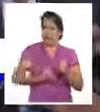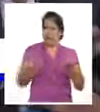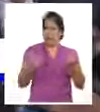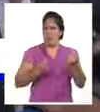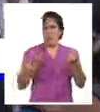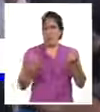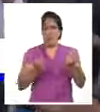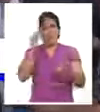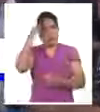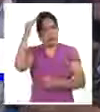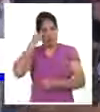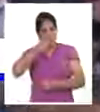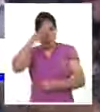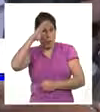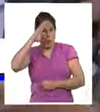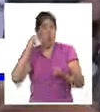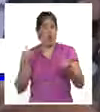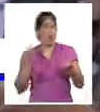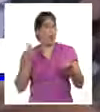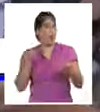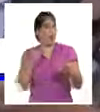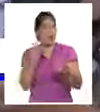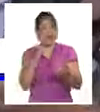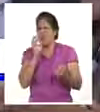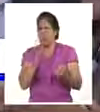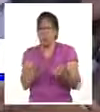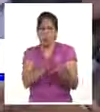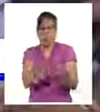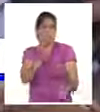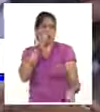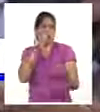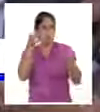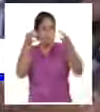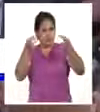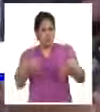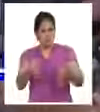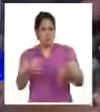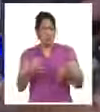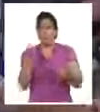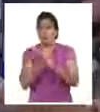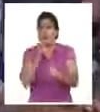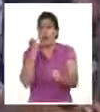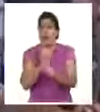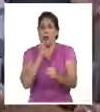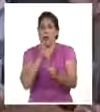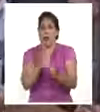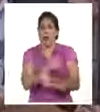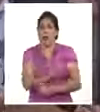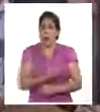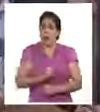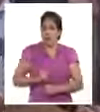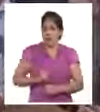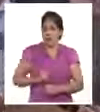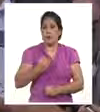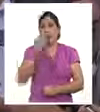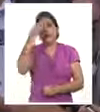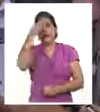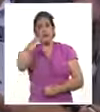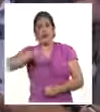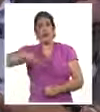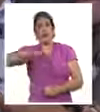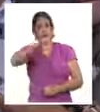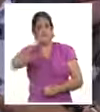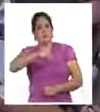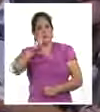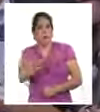intelectual del pueblo cubano y el compromiso a la determinación y el arduo trabajo. Y quisiera agradecerle a usted y a todos los cubanos